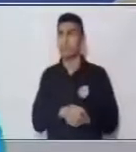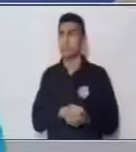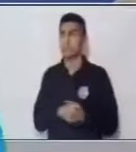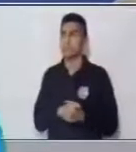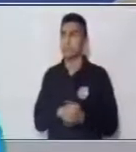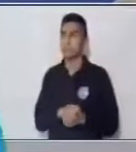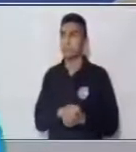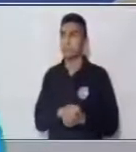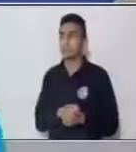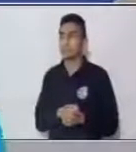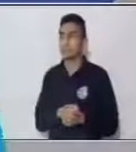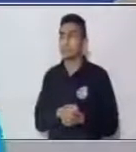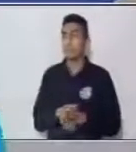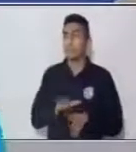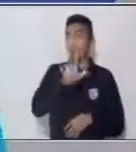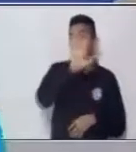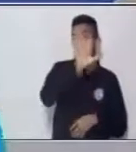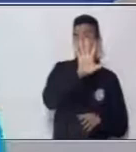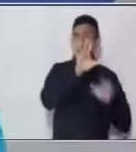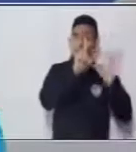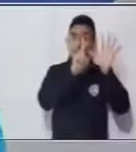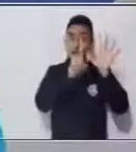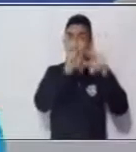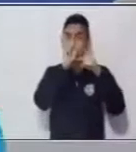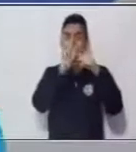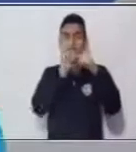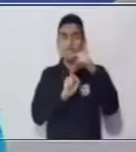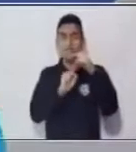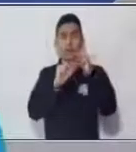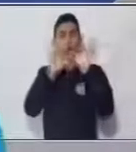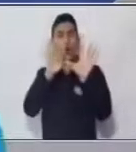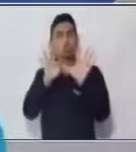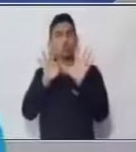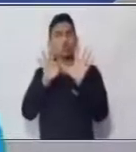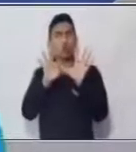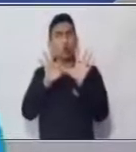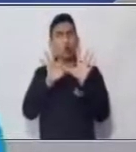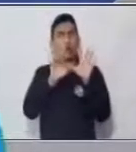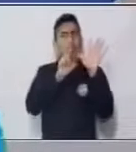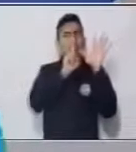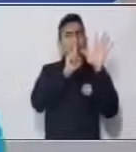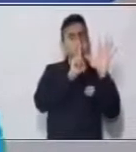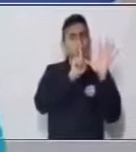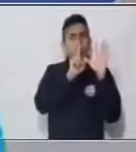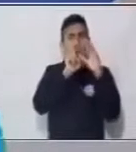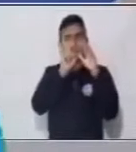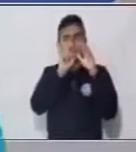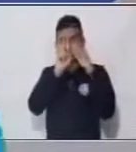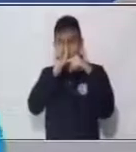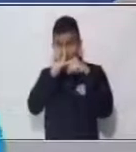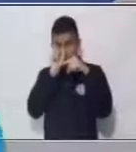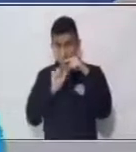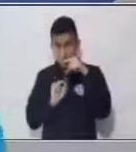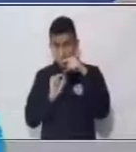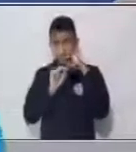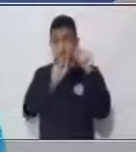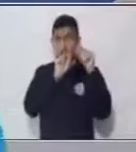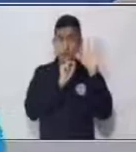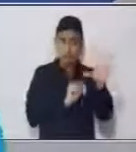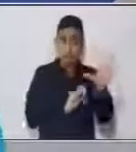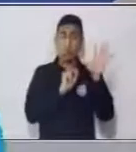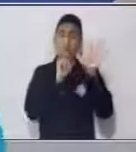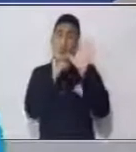dice 56 dividido 8. Vamos a ver cuántos 8 caben en